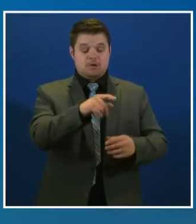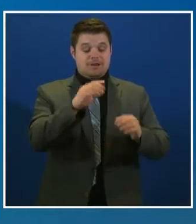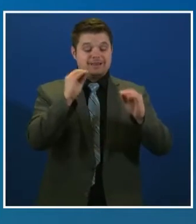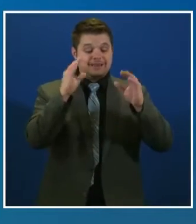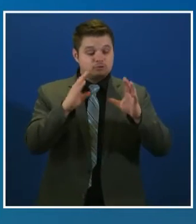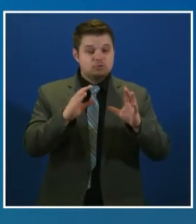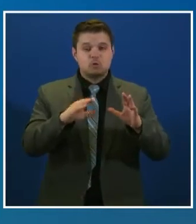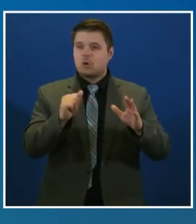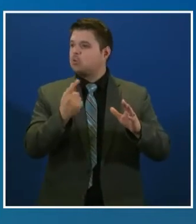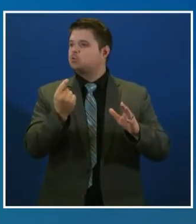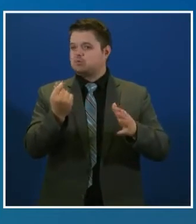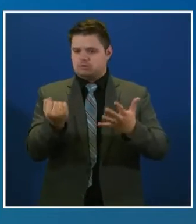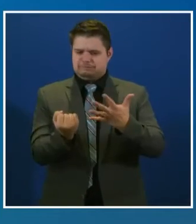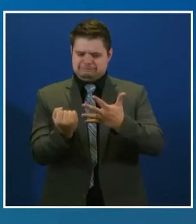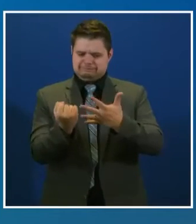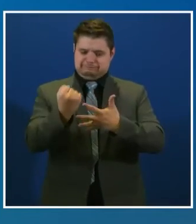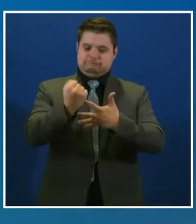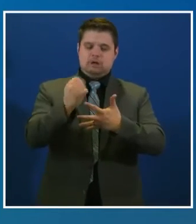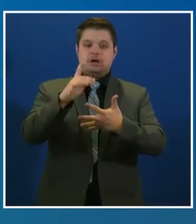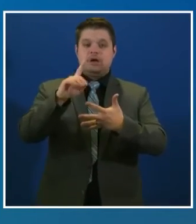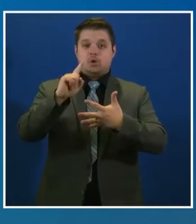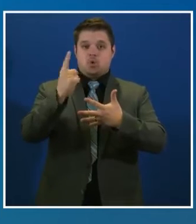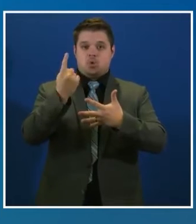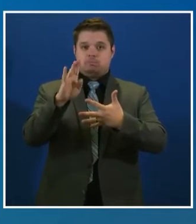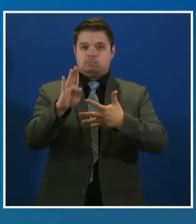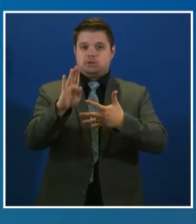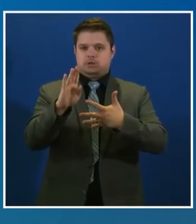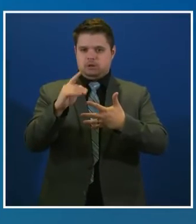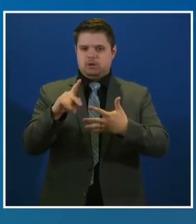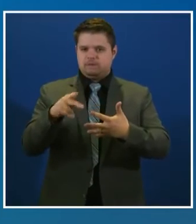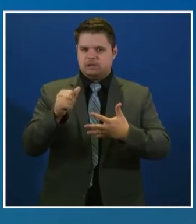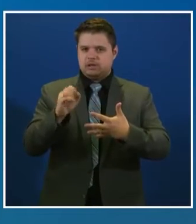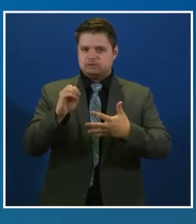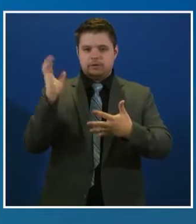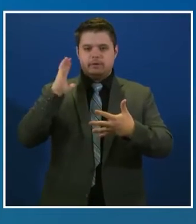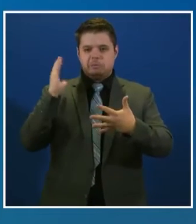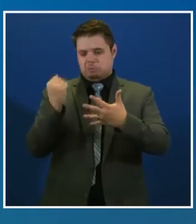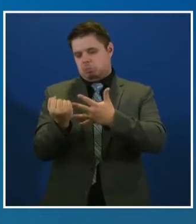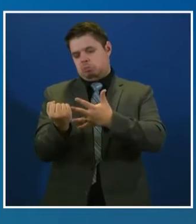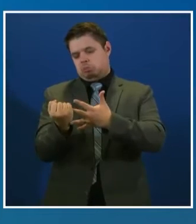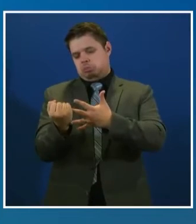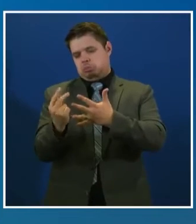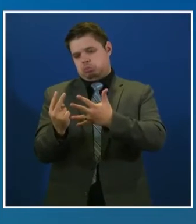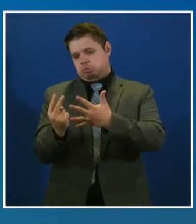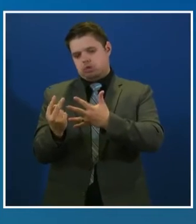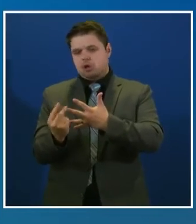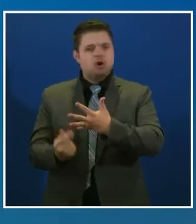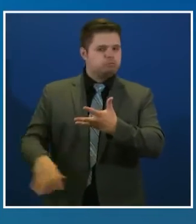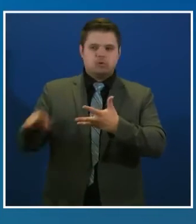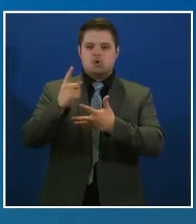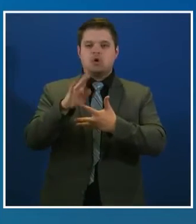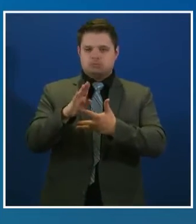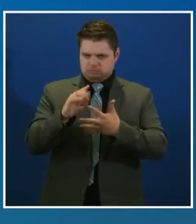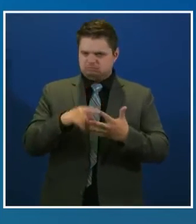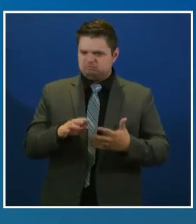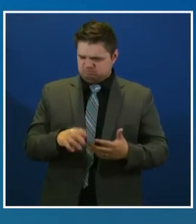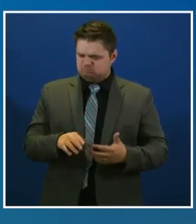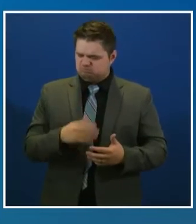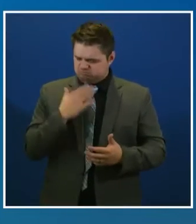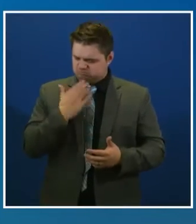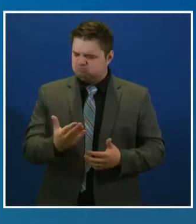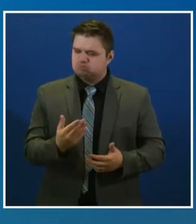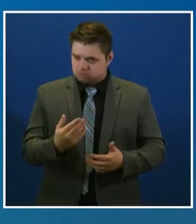inmediatamente. Esto significa que todos los maestros y trabajadores de guarderías ahora califican para